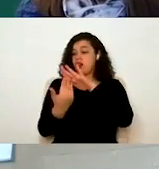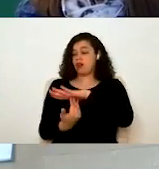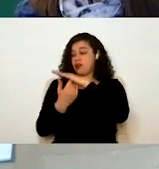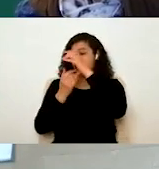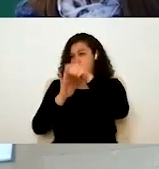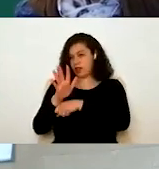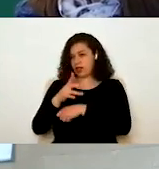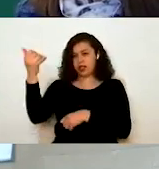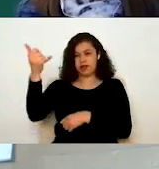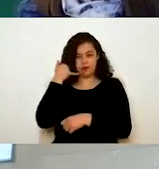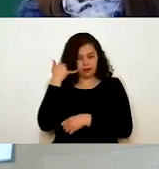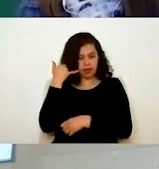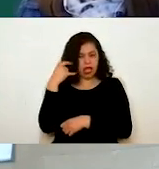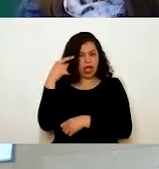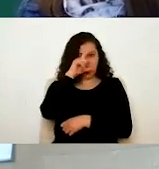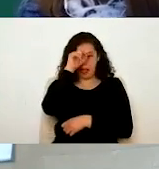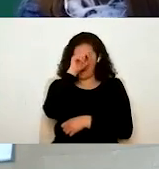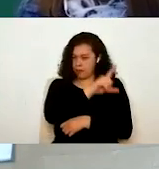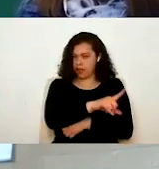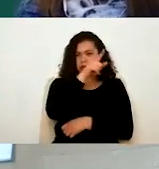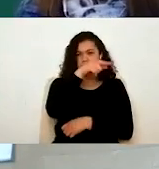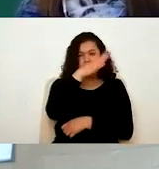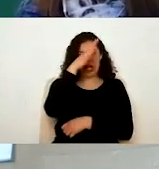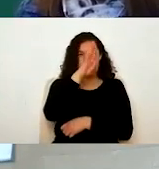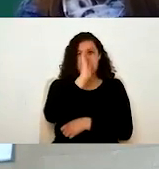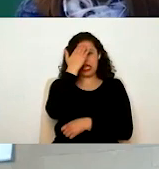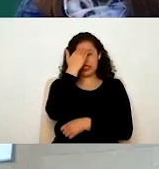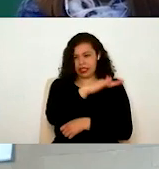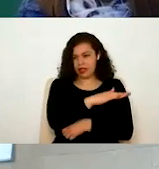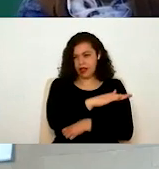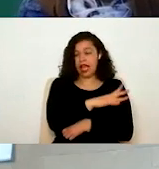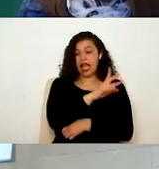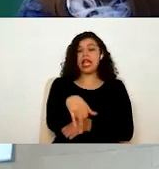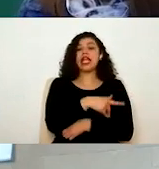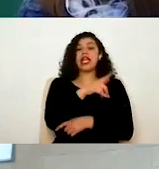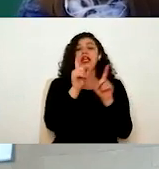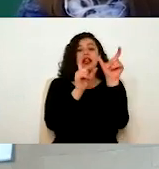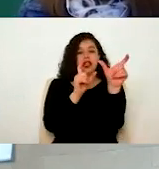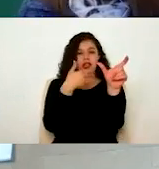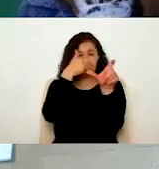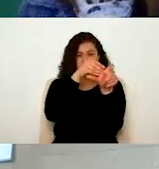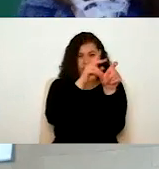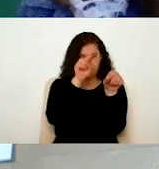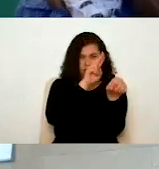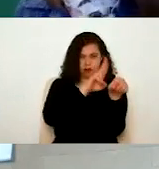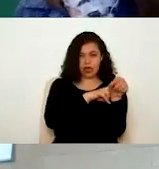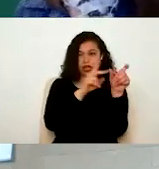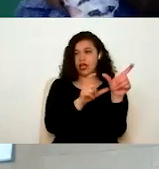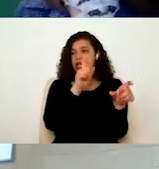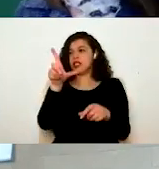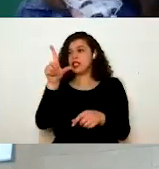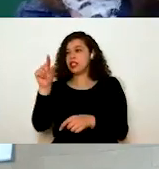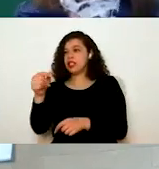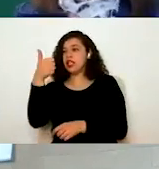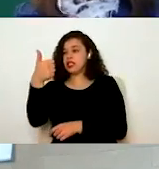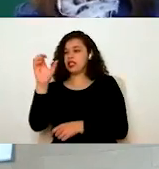teléfono es el del conmutador, que ustedes, bueno, yo creo que ya se lo saben, y la extensión es la 7600. Ahora es muy importante